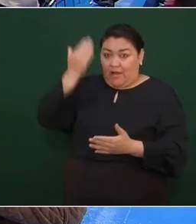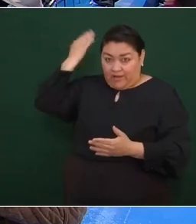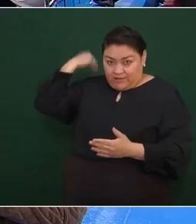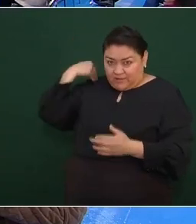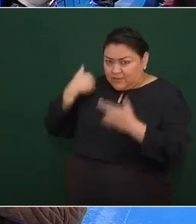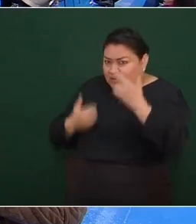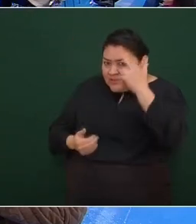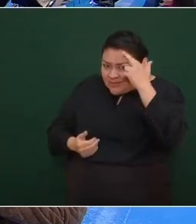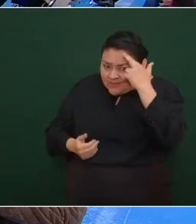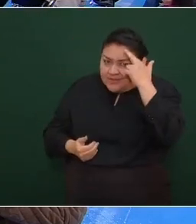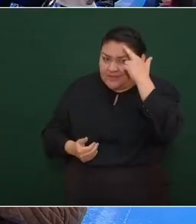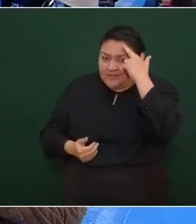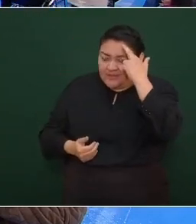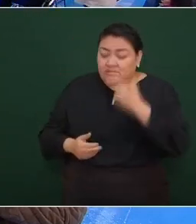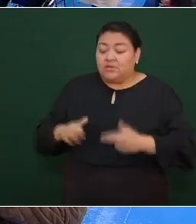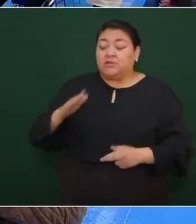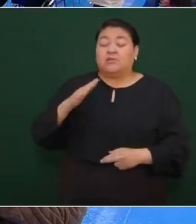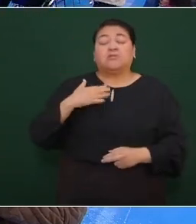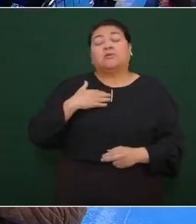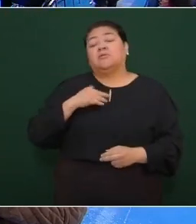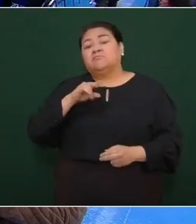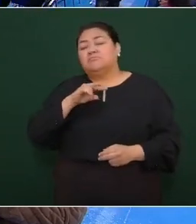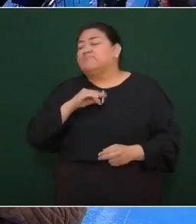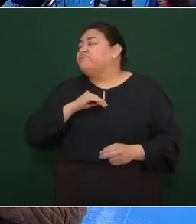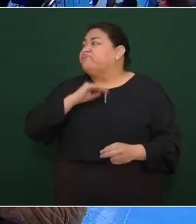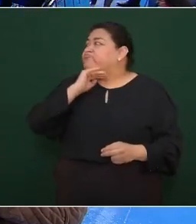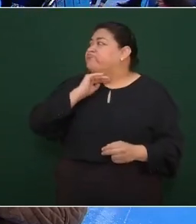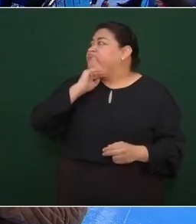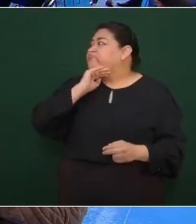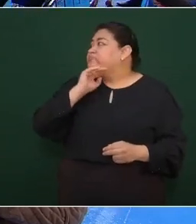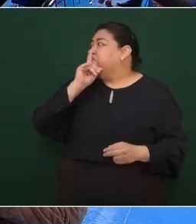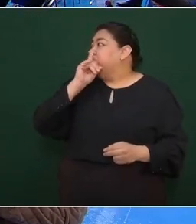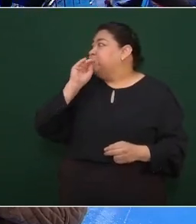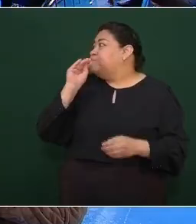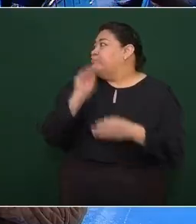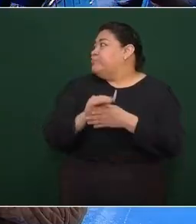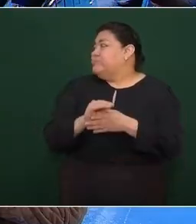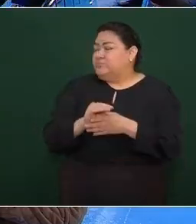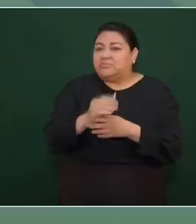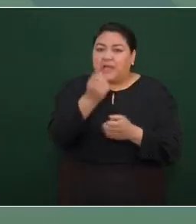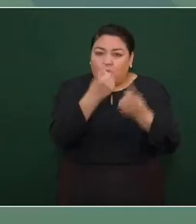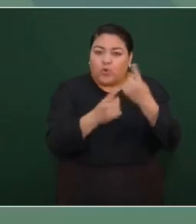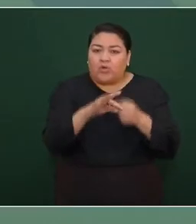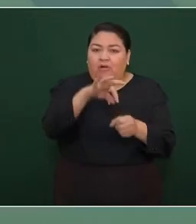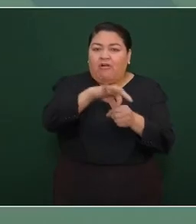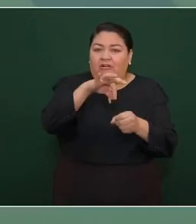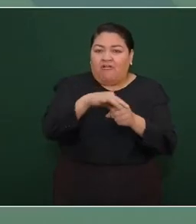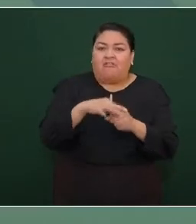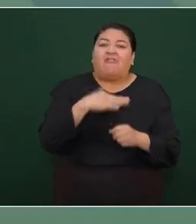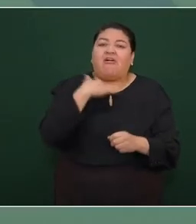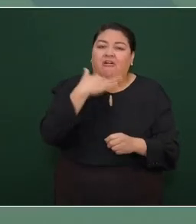se hacían de la vista gorda cuando los fraudes electorales